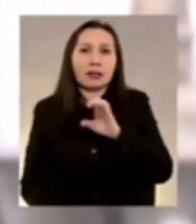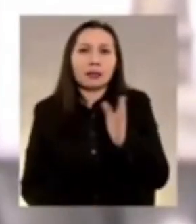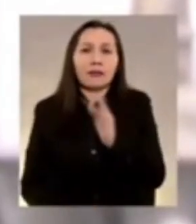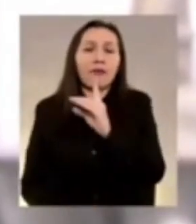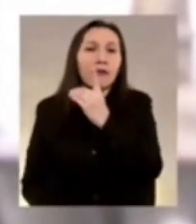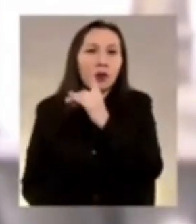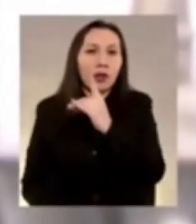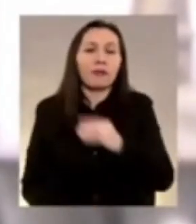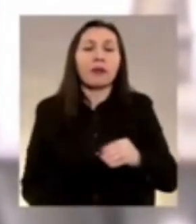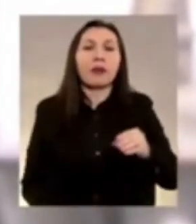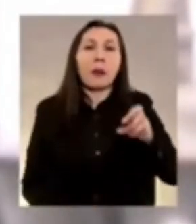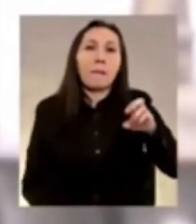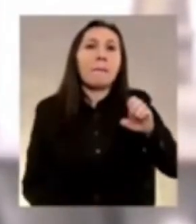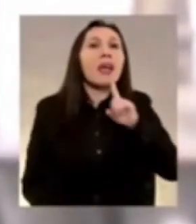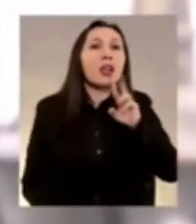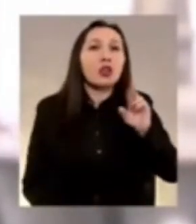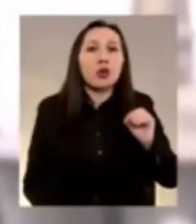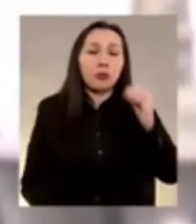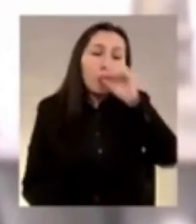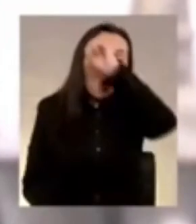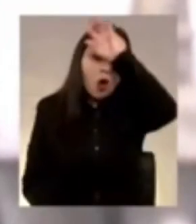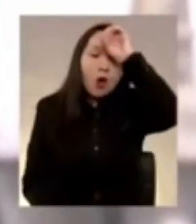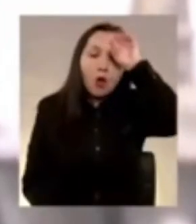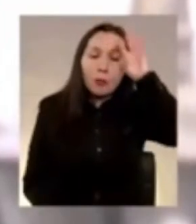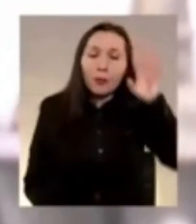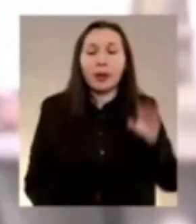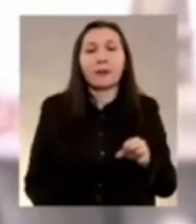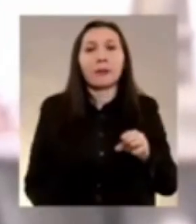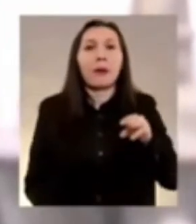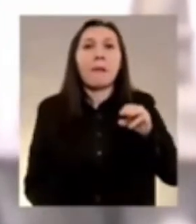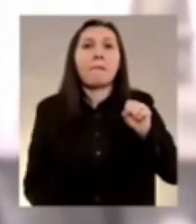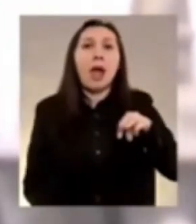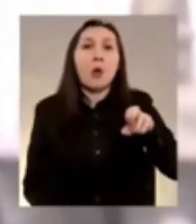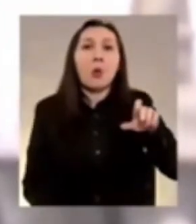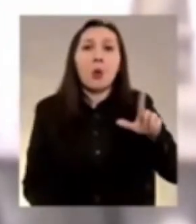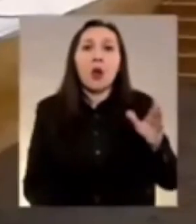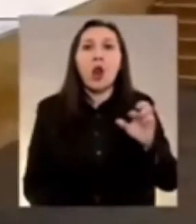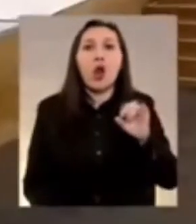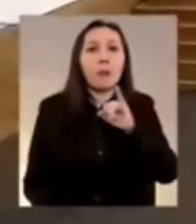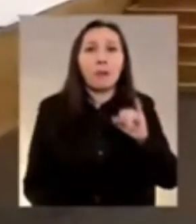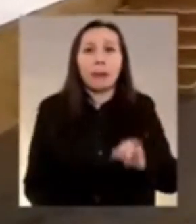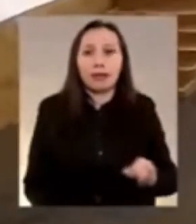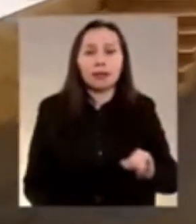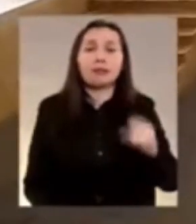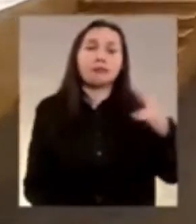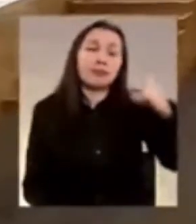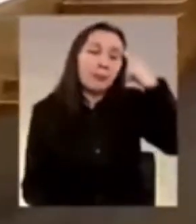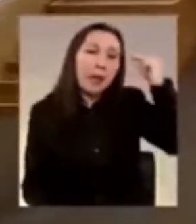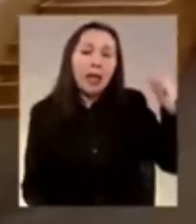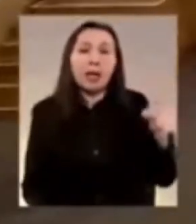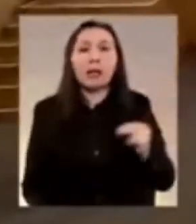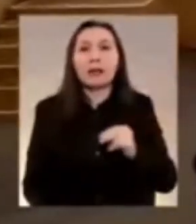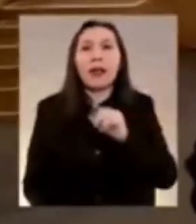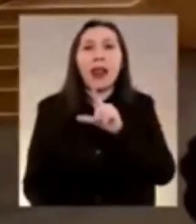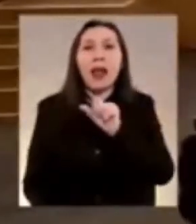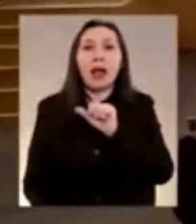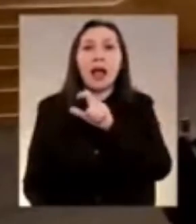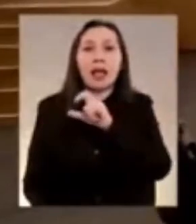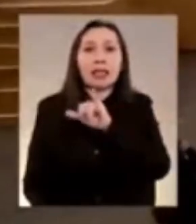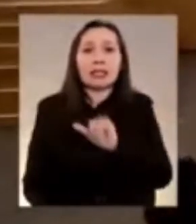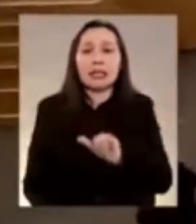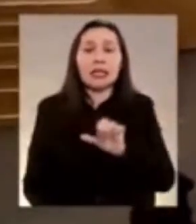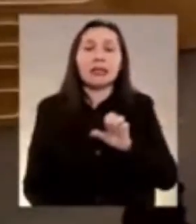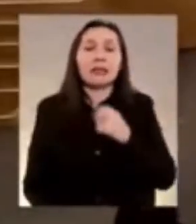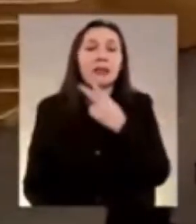Bolivia, Gustavo Petro de Colombia, Andrés Manuel López Obrador de México, Luis Lacalle Pou de